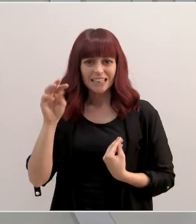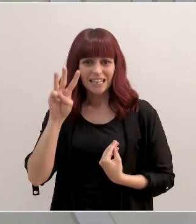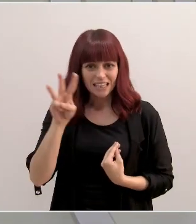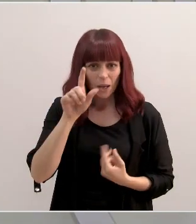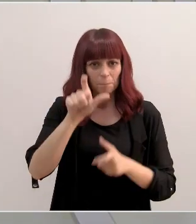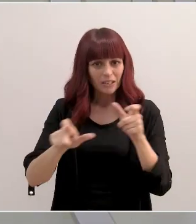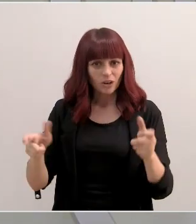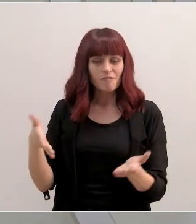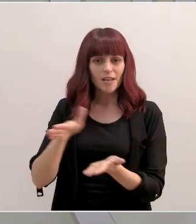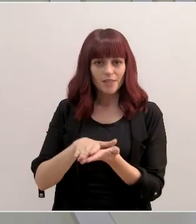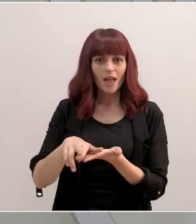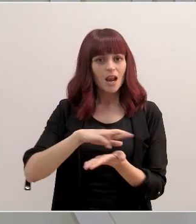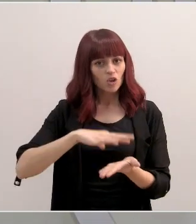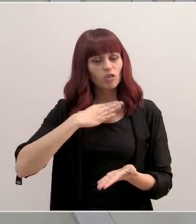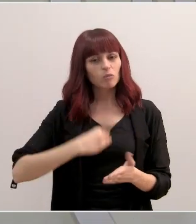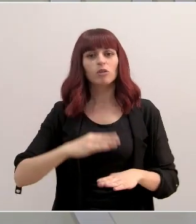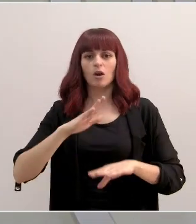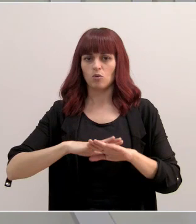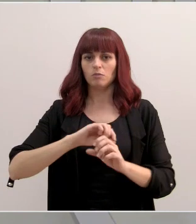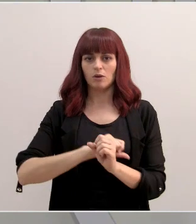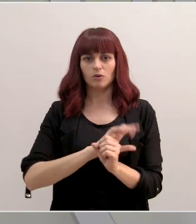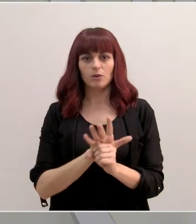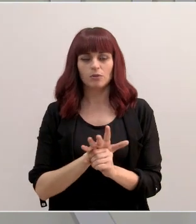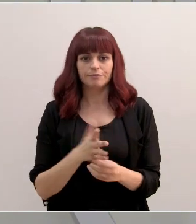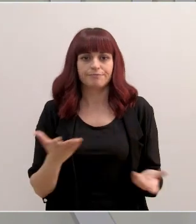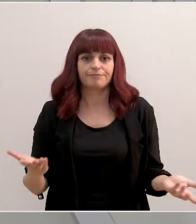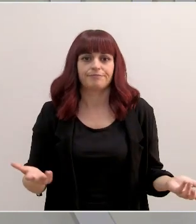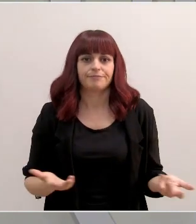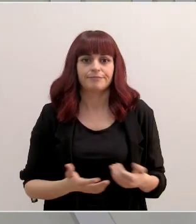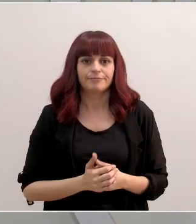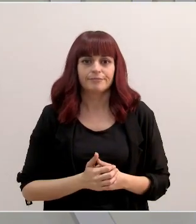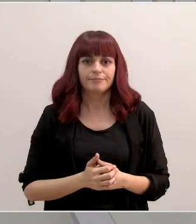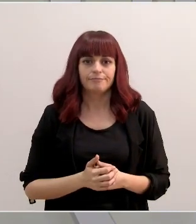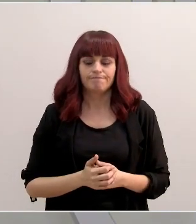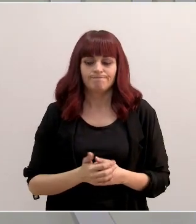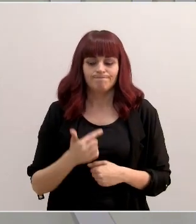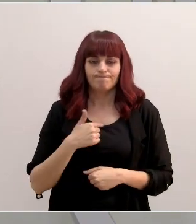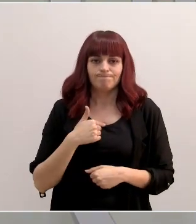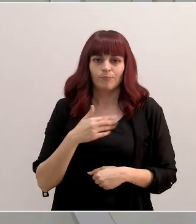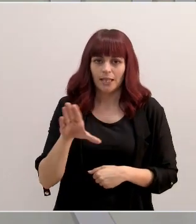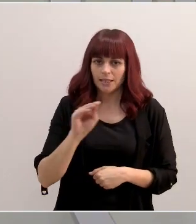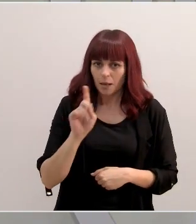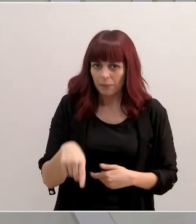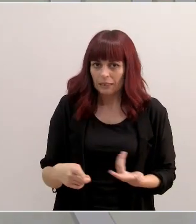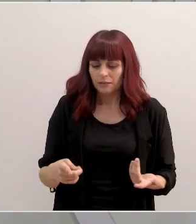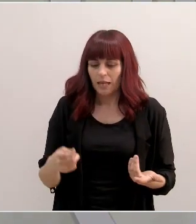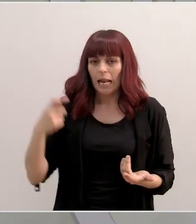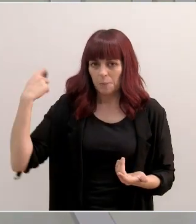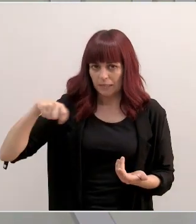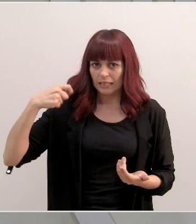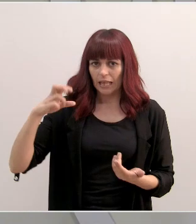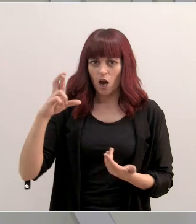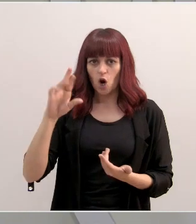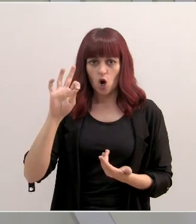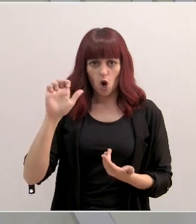fallecieras en la región como consecuencia del coronavirus. Por tanto, ellos también lo entienden. Efectivamente, el presidente de la